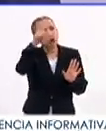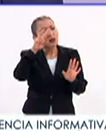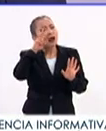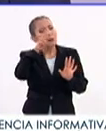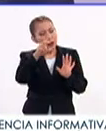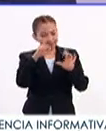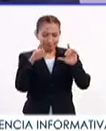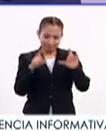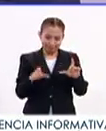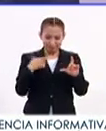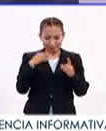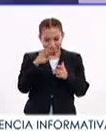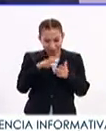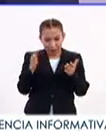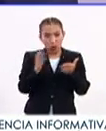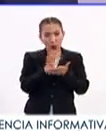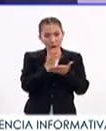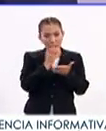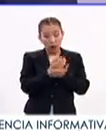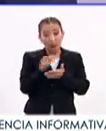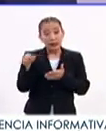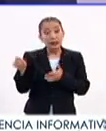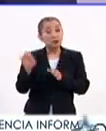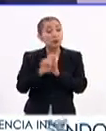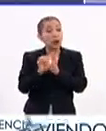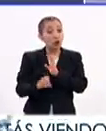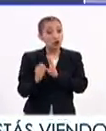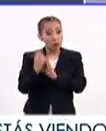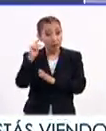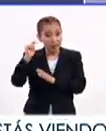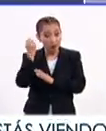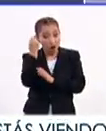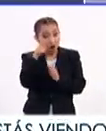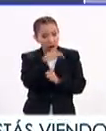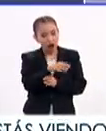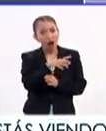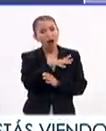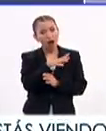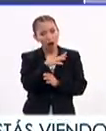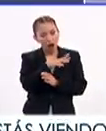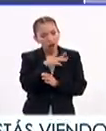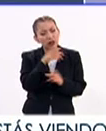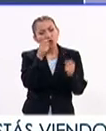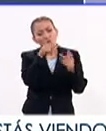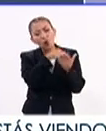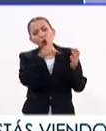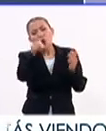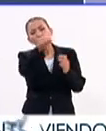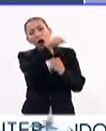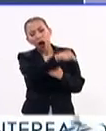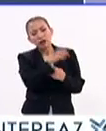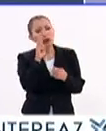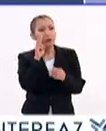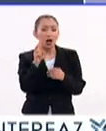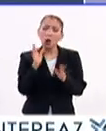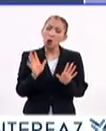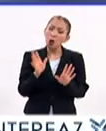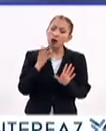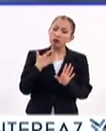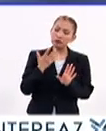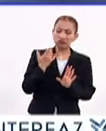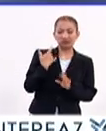puedan ver bien los codernos, los niños. Y en el caso de las nuevas tecnologías, hay algunas zonas de la sociedad que las ven con